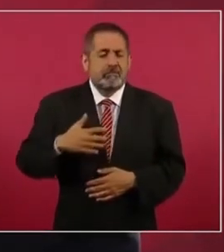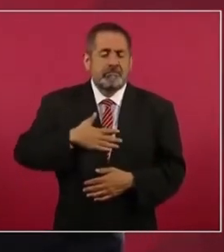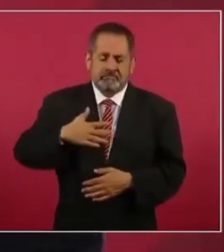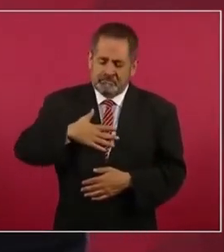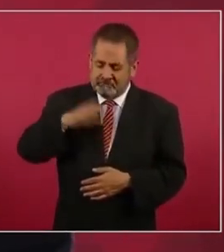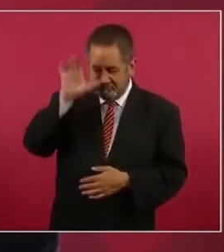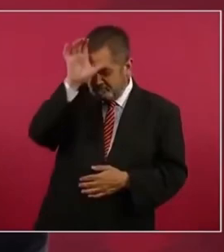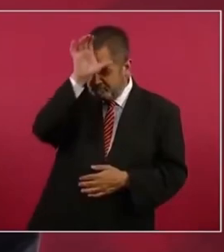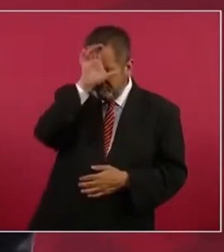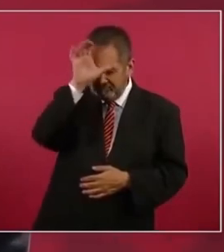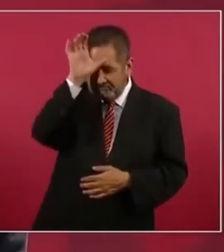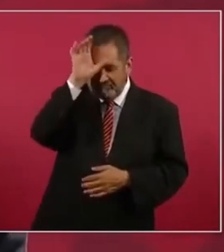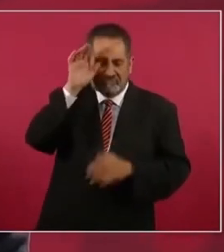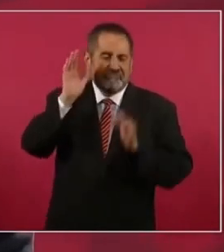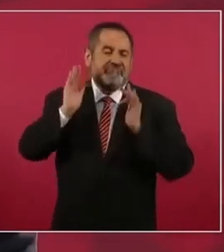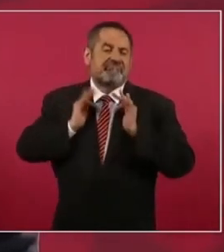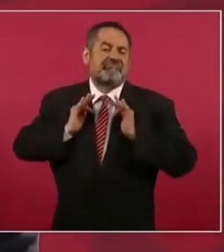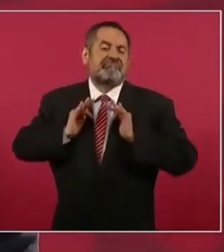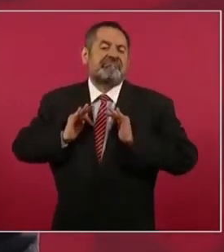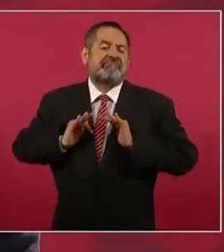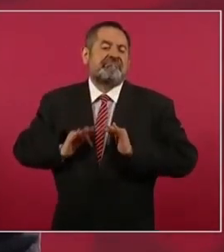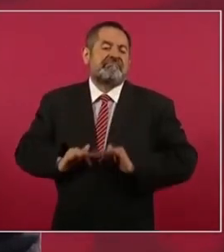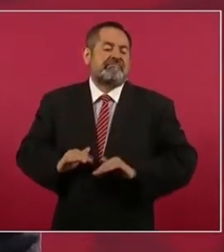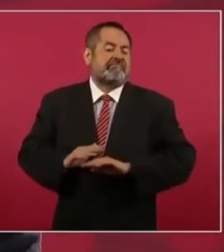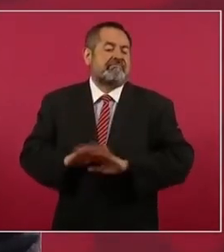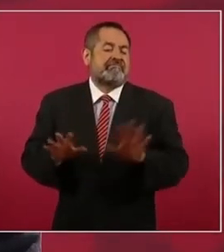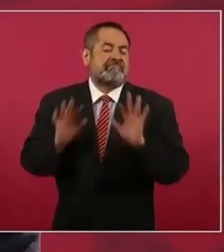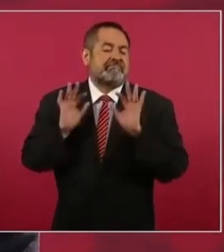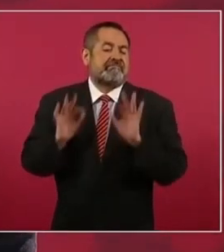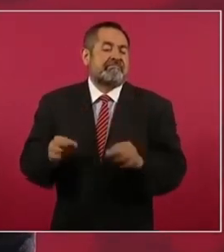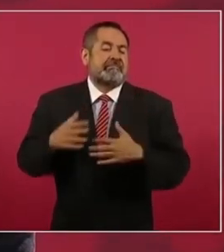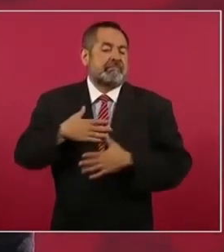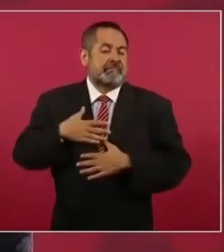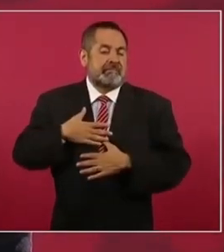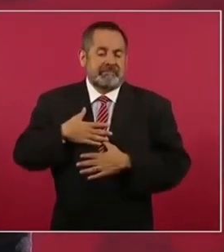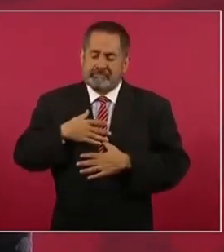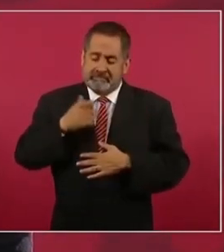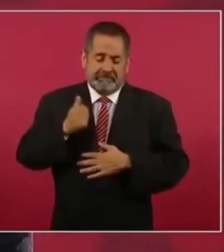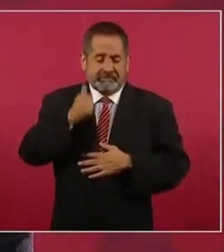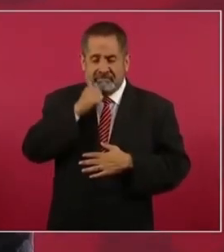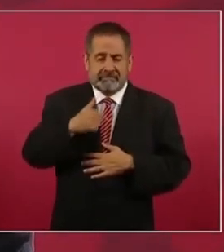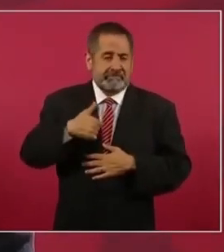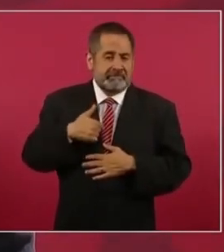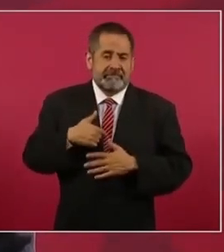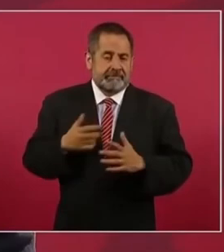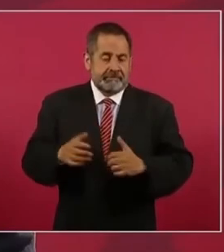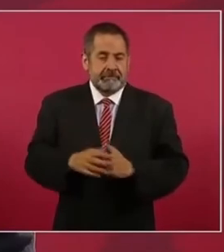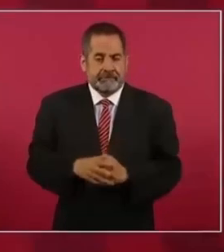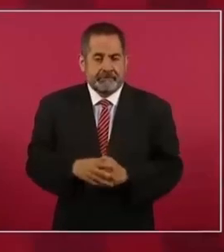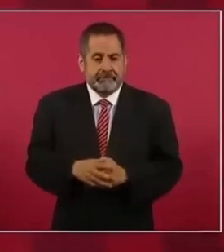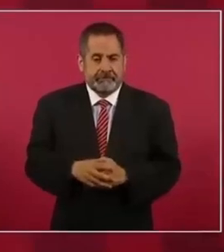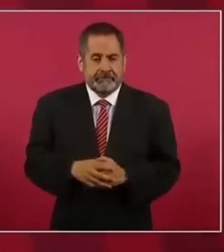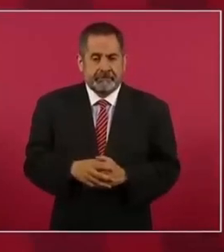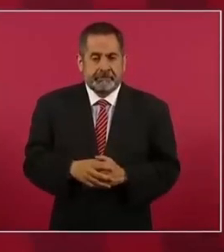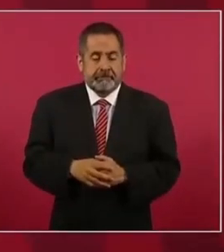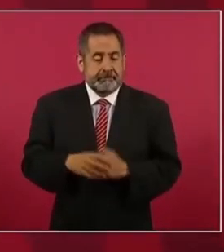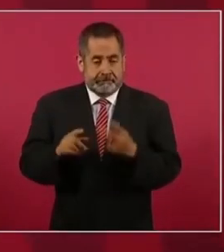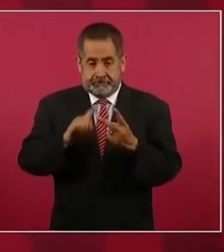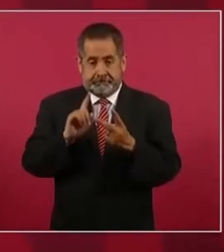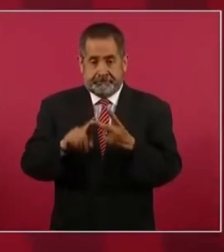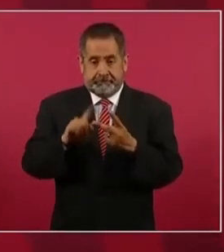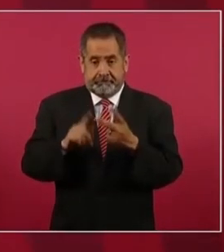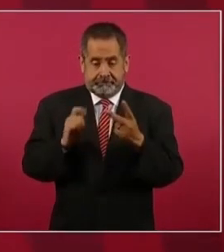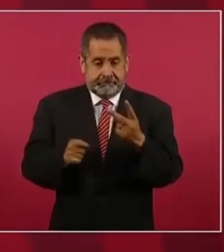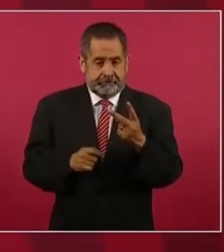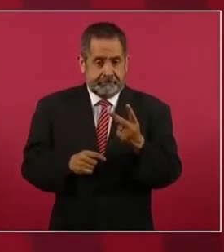tranquilo con mi conciencia en primerísimo lugar y en segundo